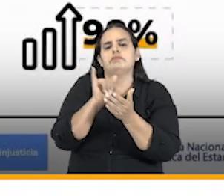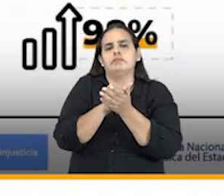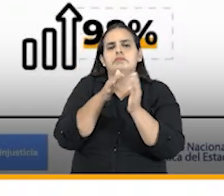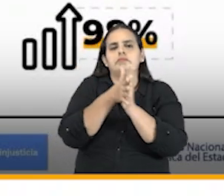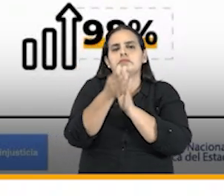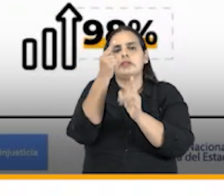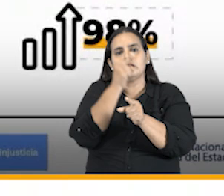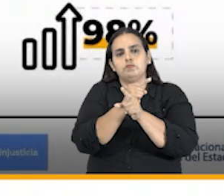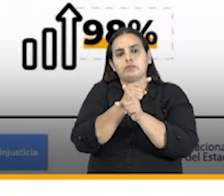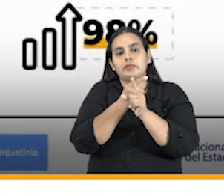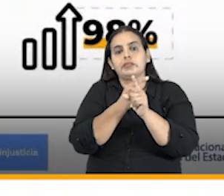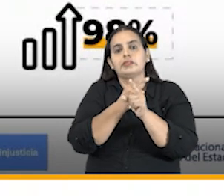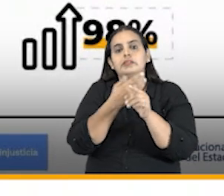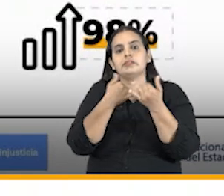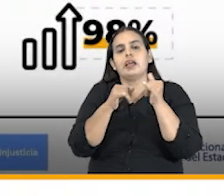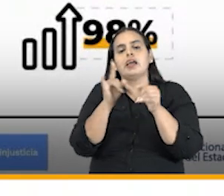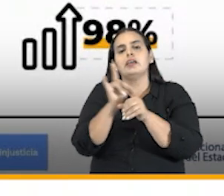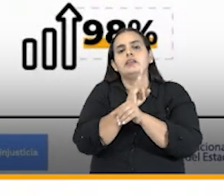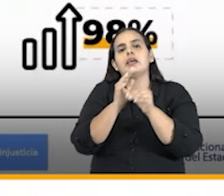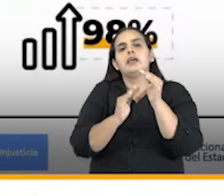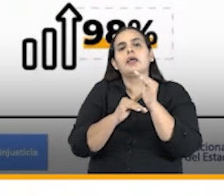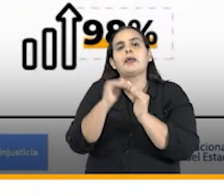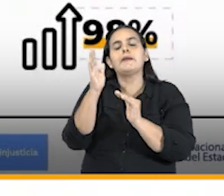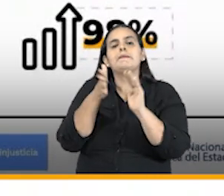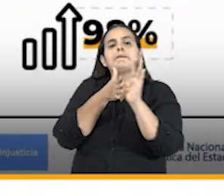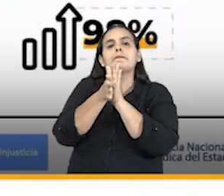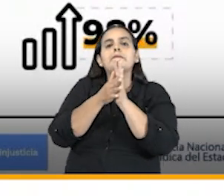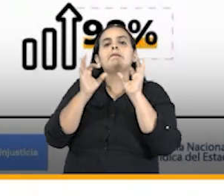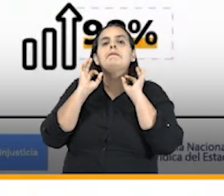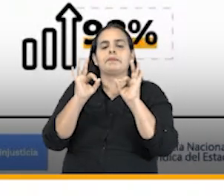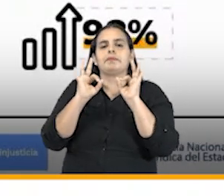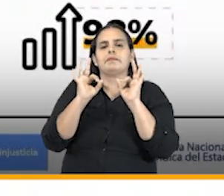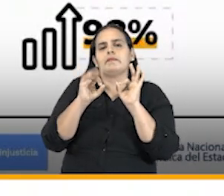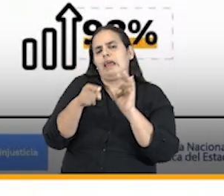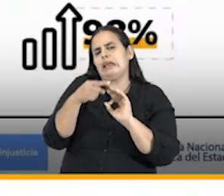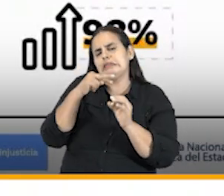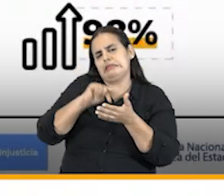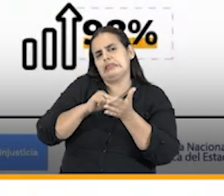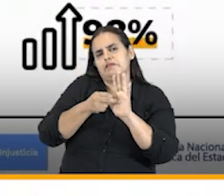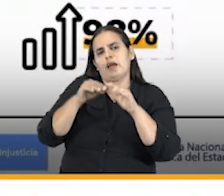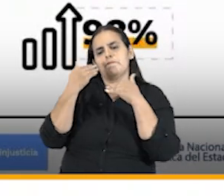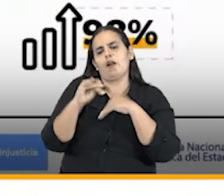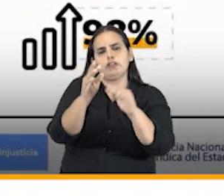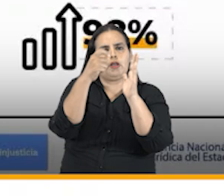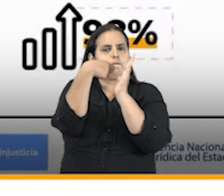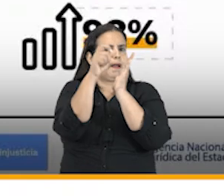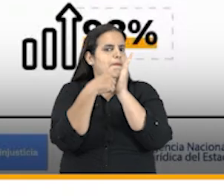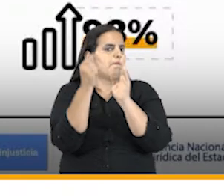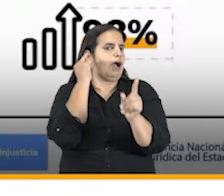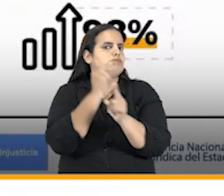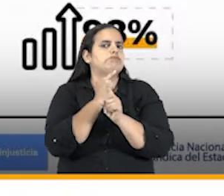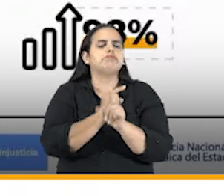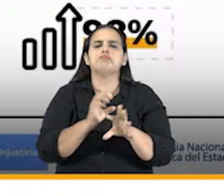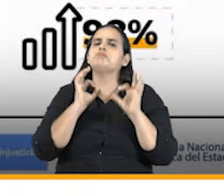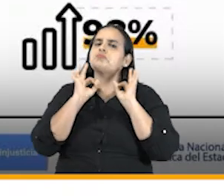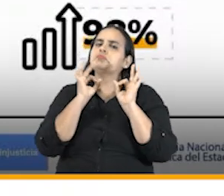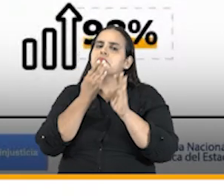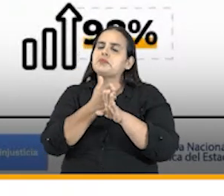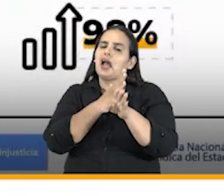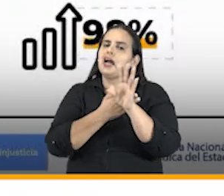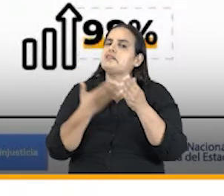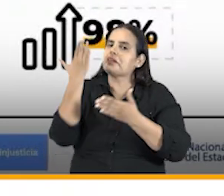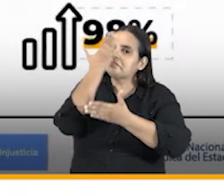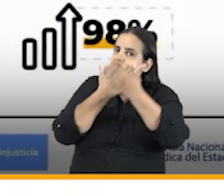tal que en el 2020 se duplicaron estas el número de procesos validados en el 2020 habíamos